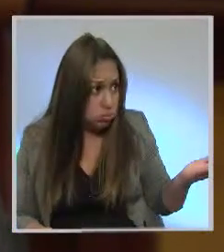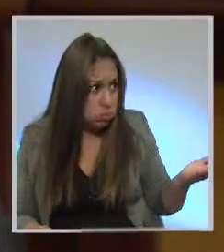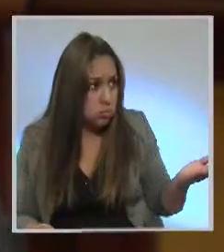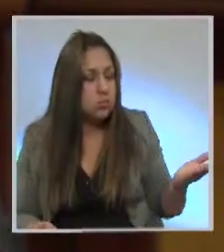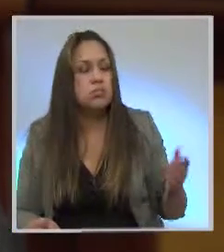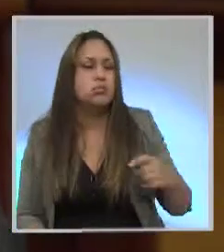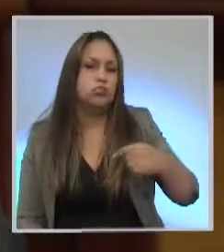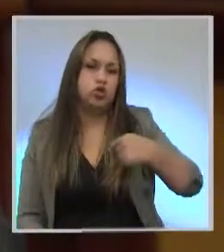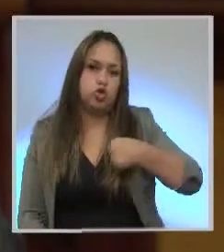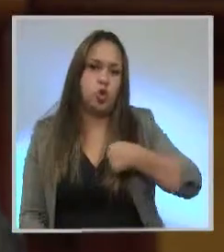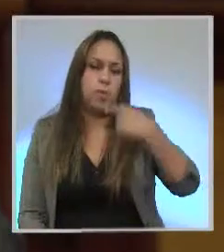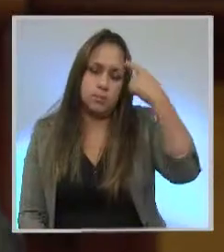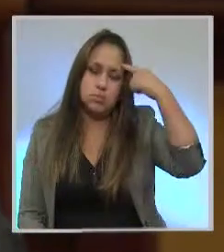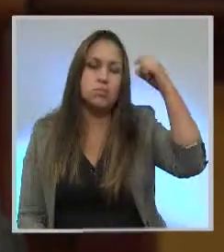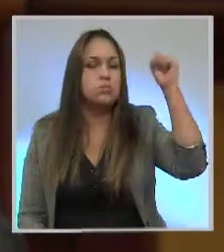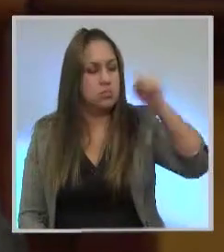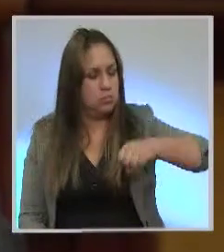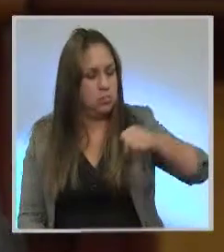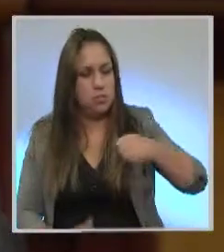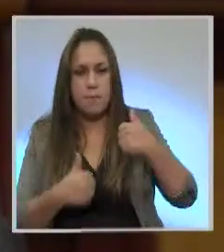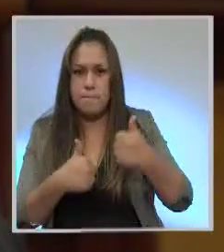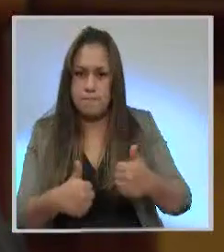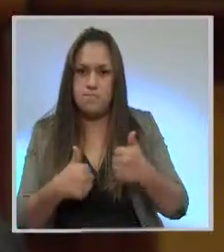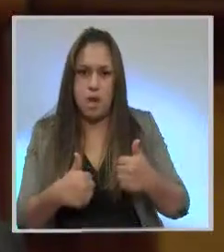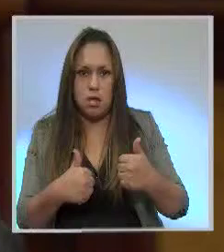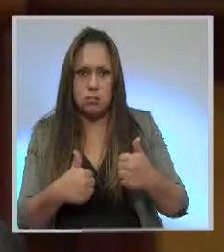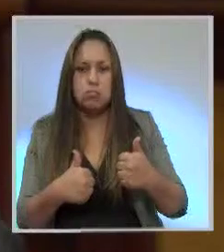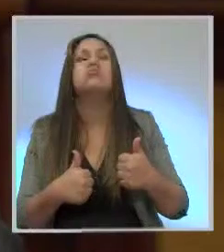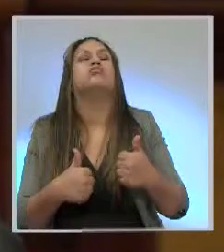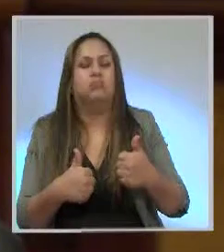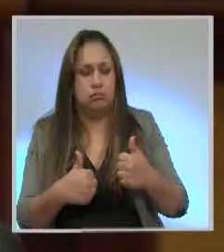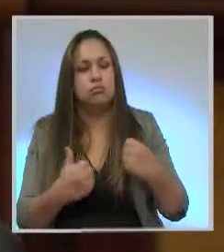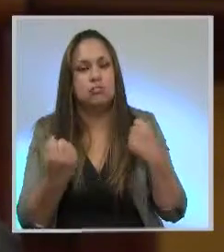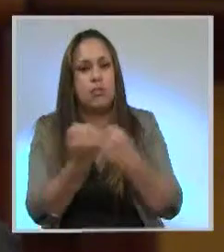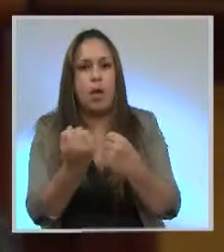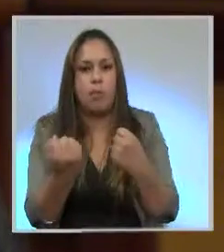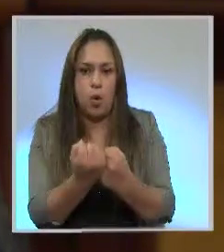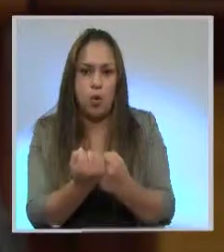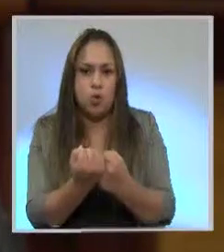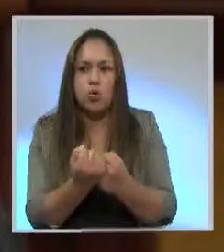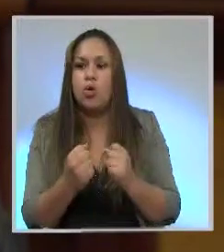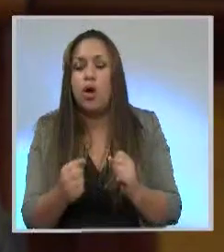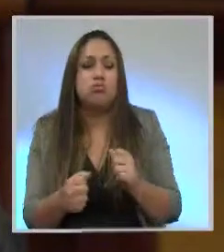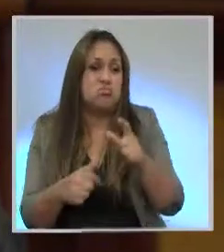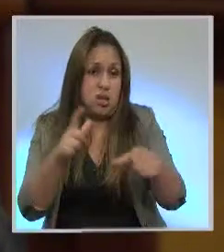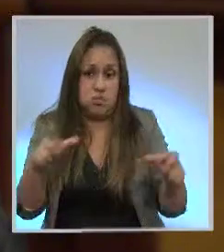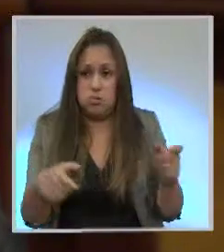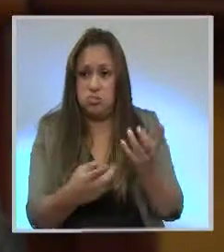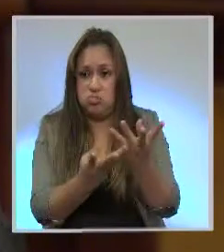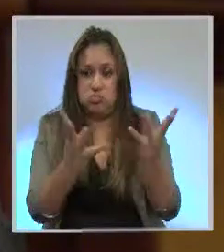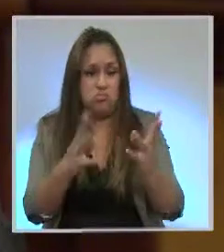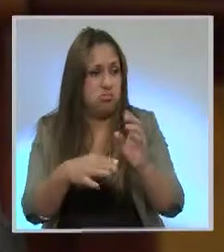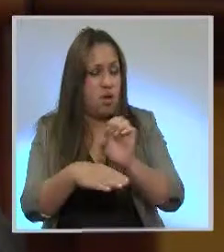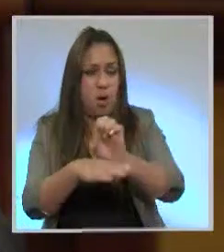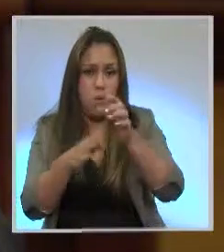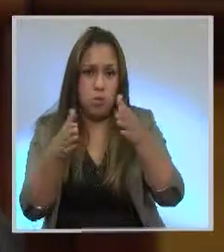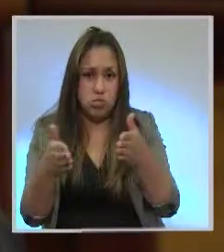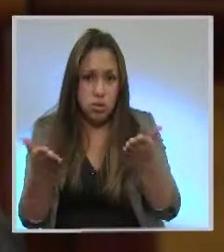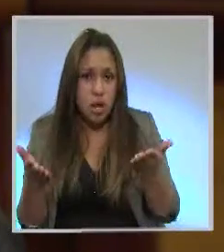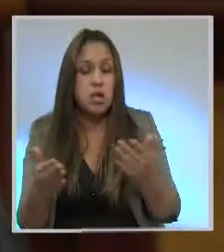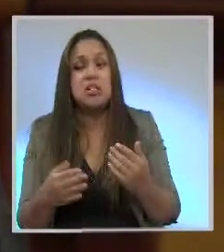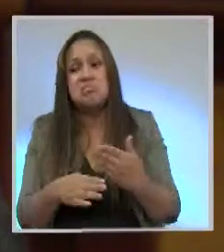y que a criterio del presidente en unos casos o con el apoyo popular en otros casos, pues después del trámite